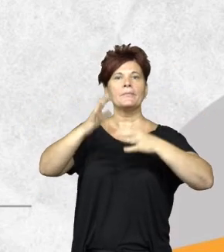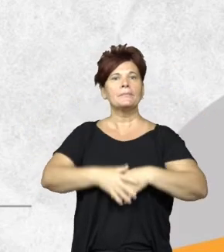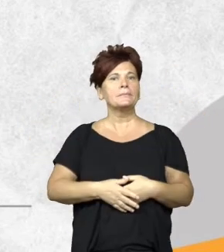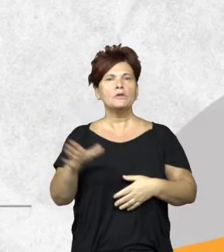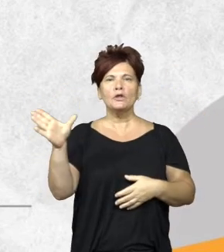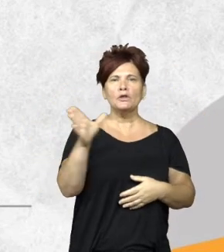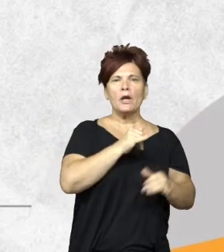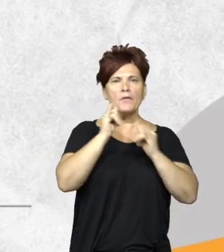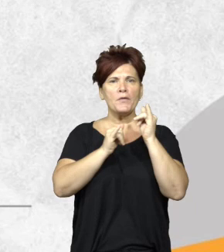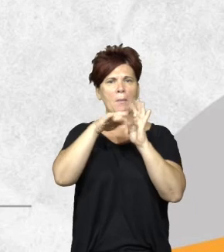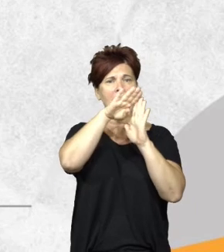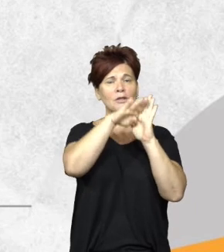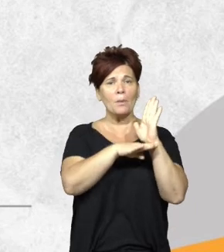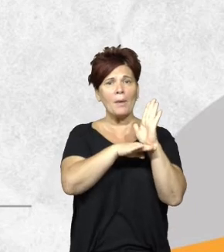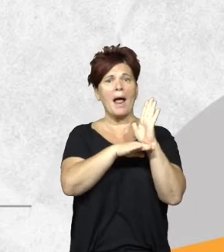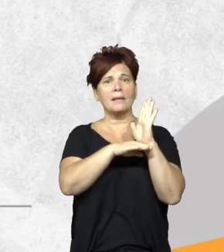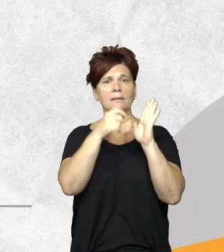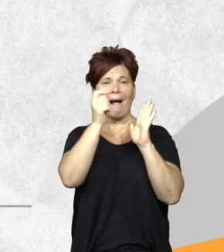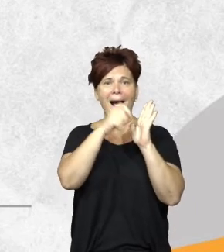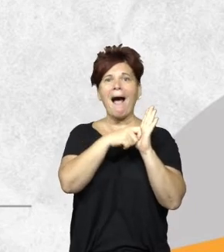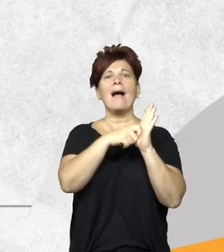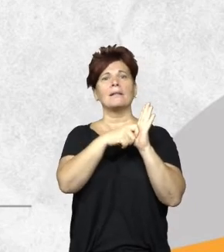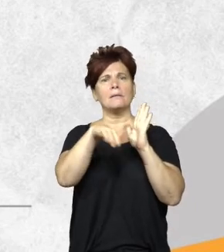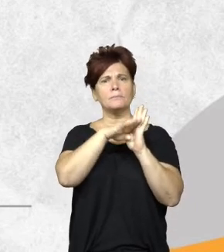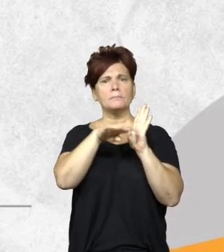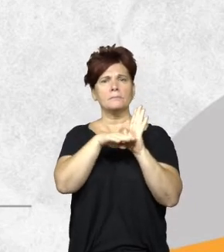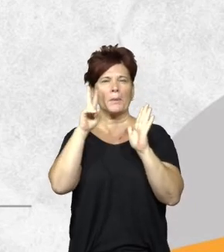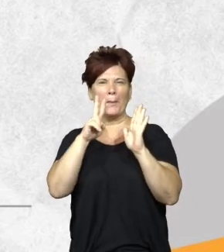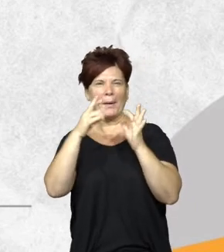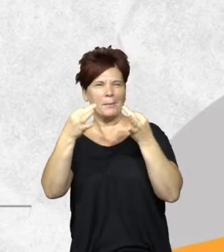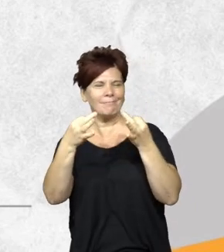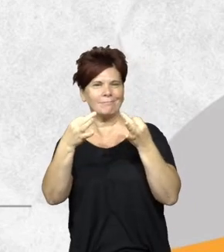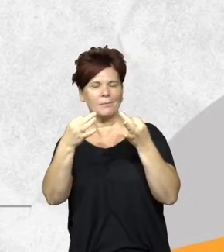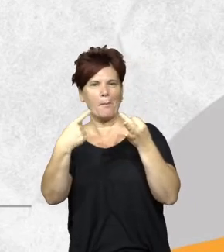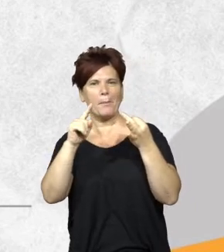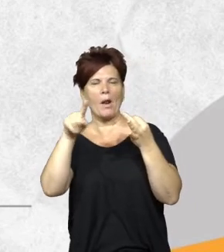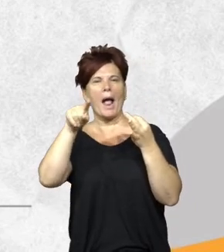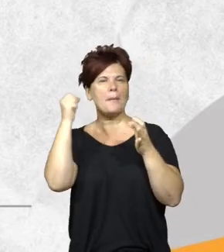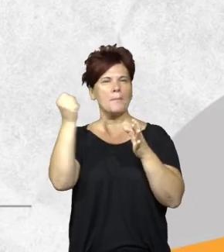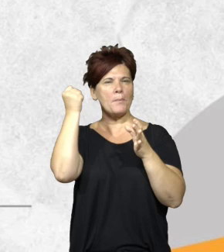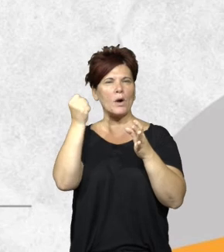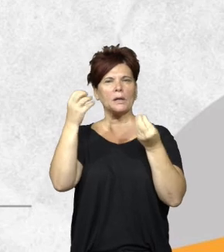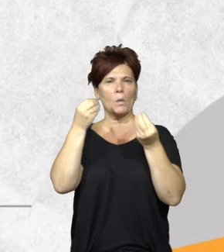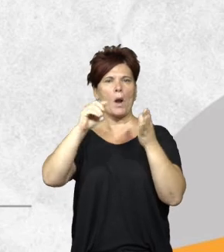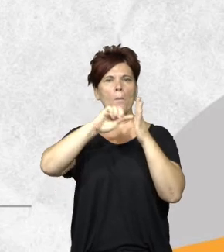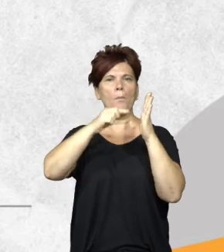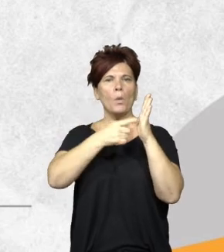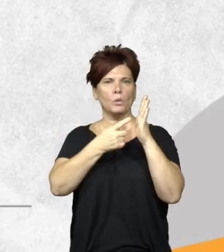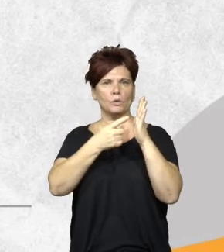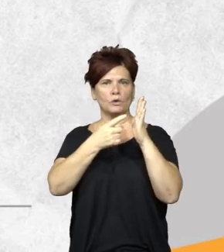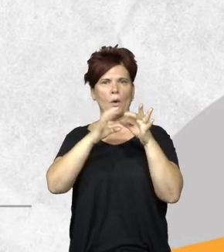con todos los datos de la planilla de campo se llena un acta de infracción no se ve bien pero ahí básicamente lo más importante son los puntos de georreferencia